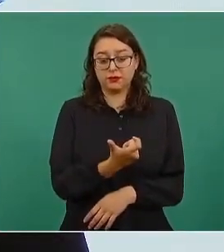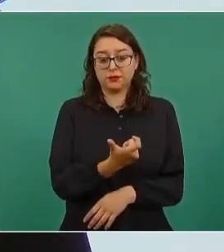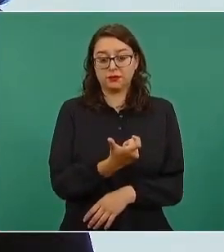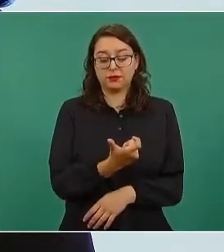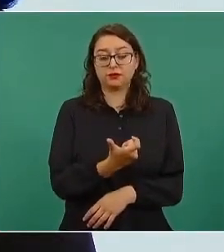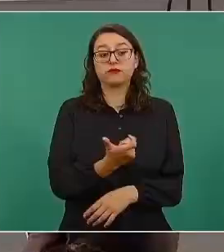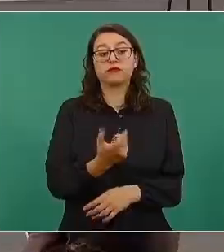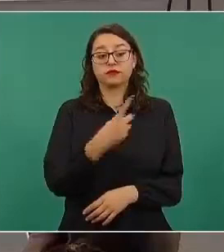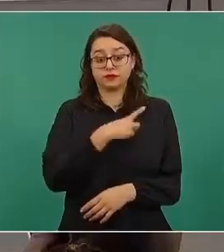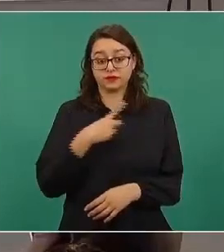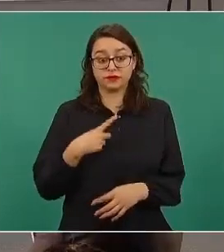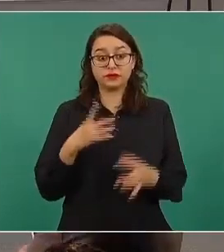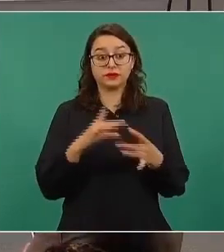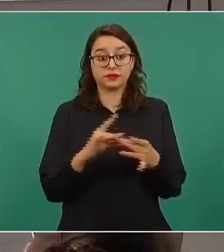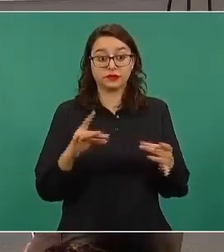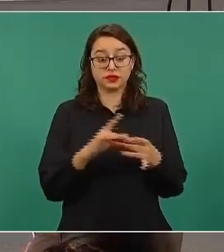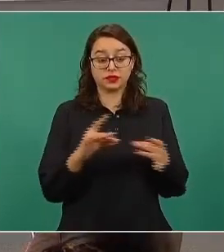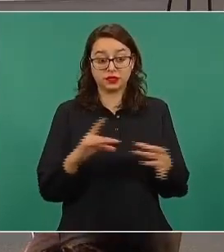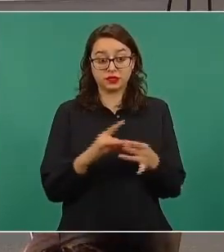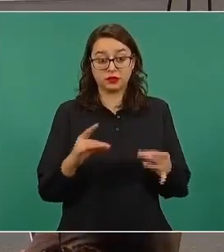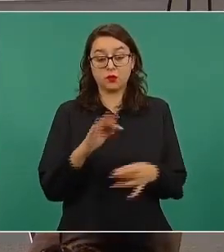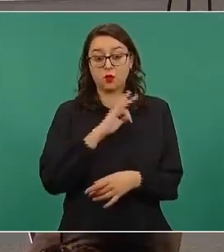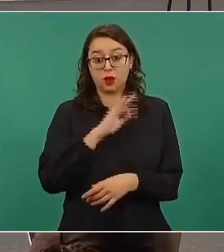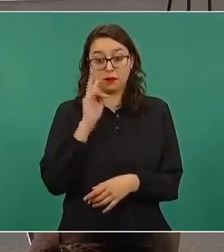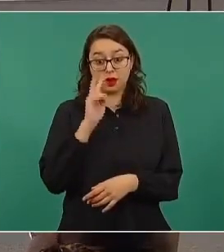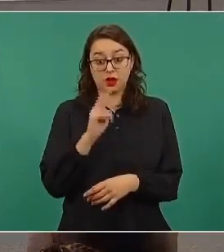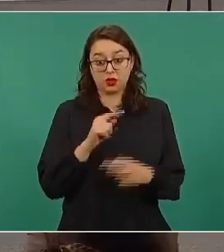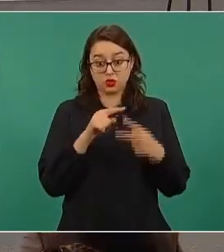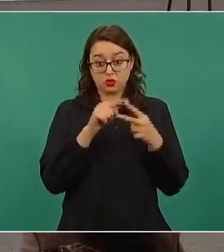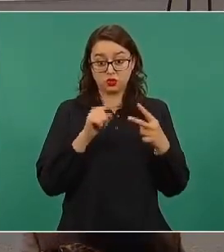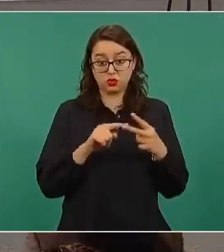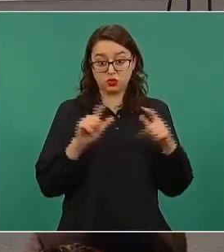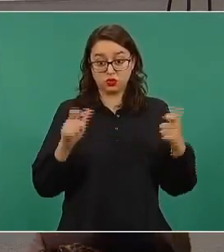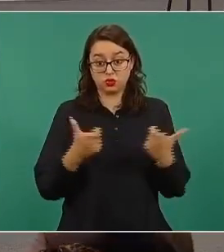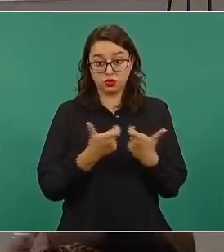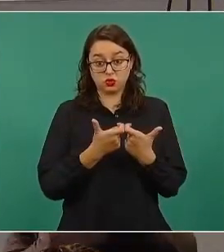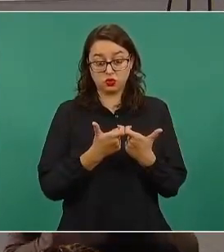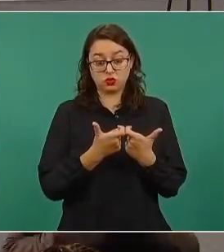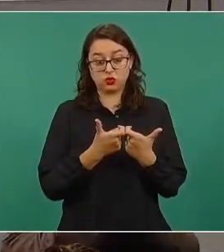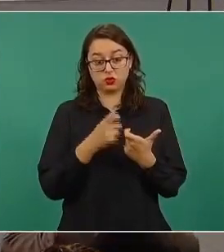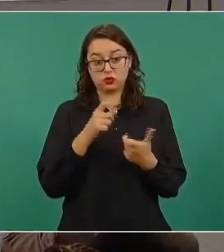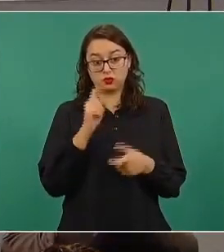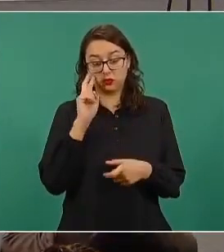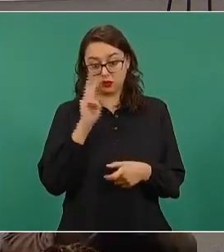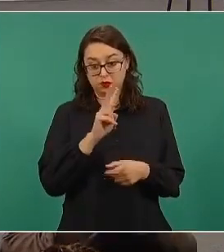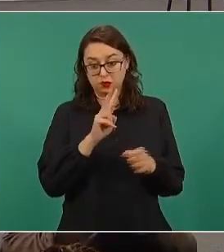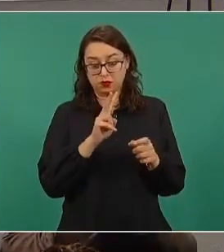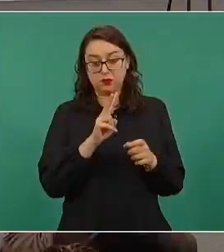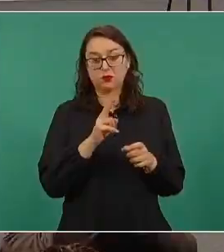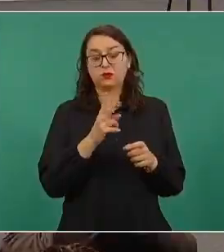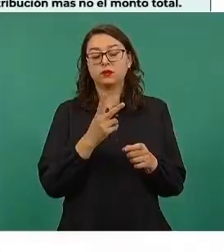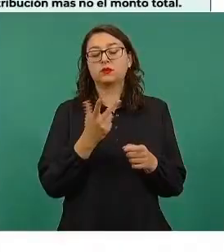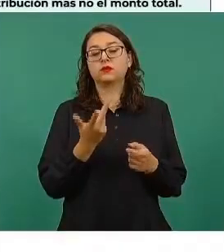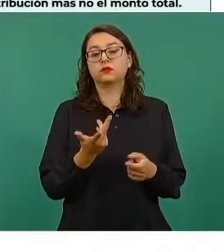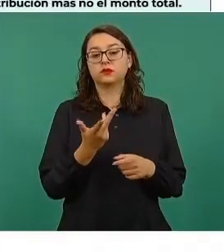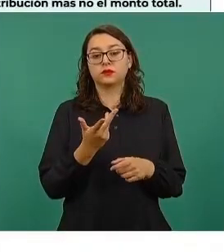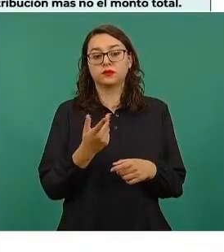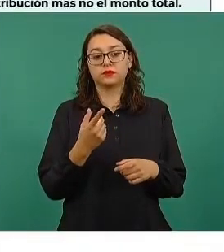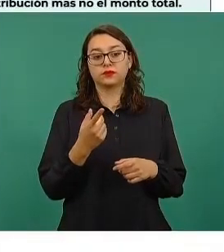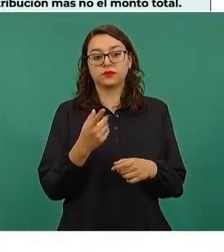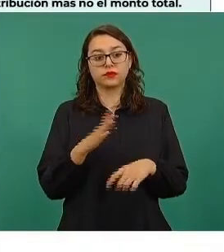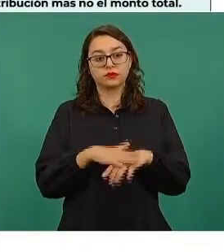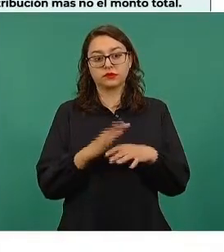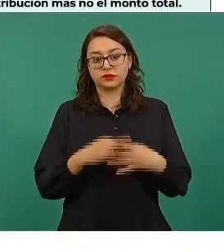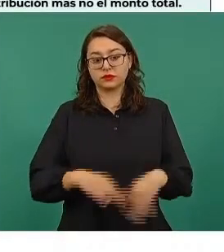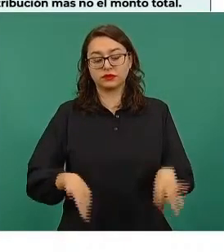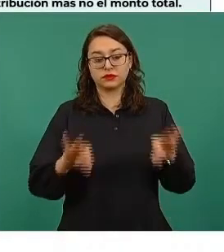resaltar los dos primeros fondos que se observan en el recuadro gris. El más importante es el primero de